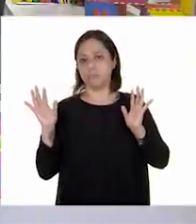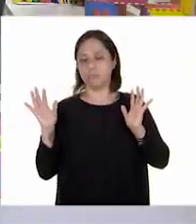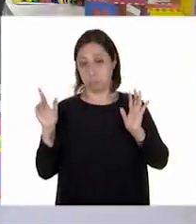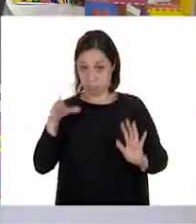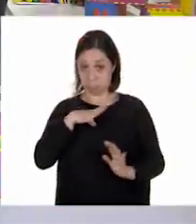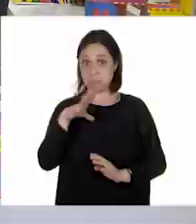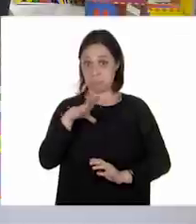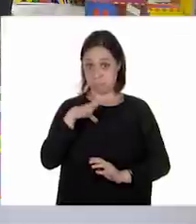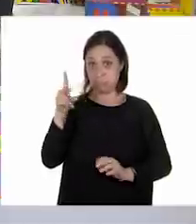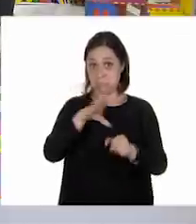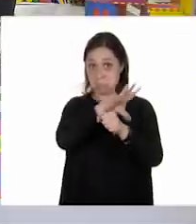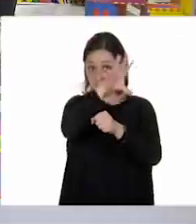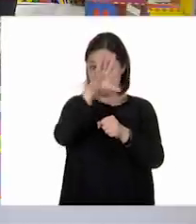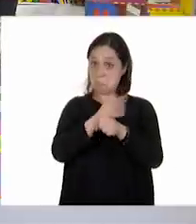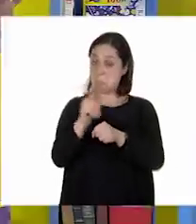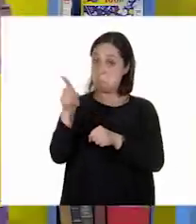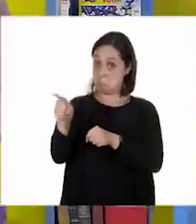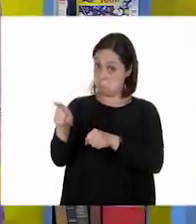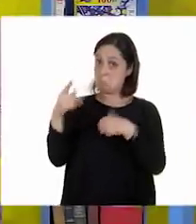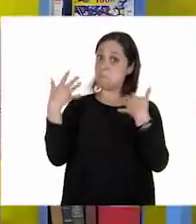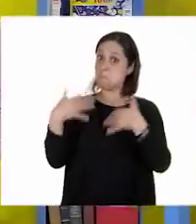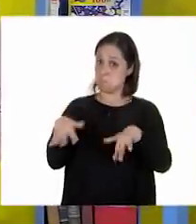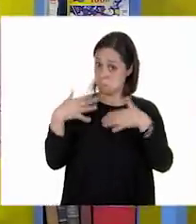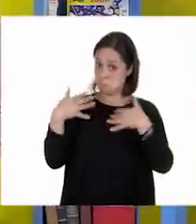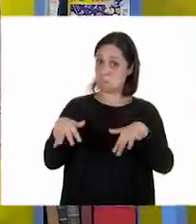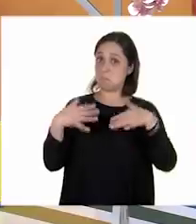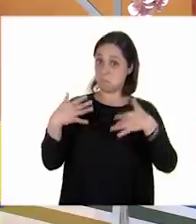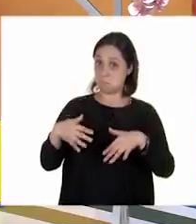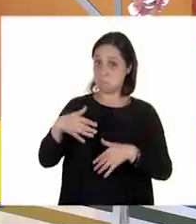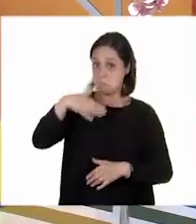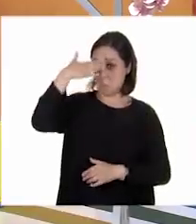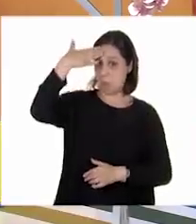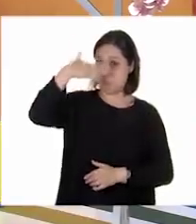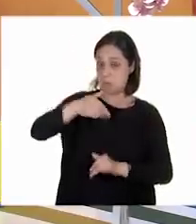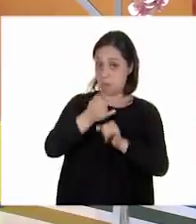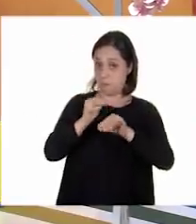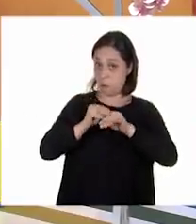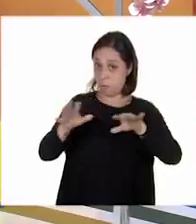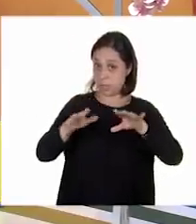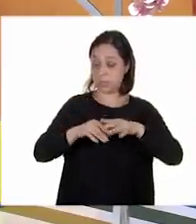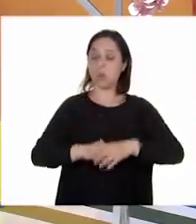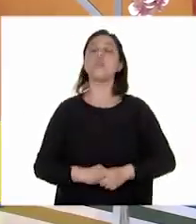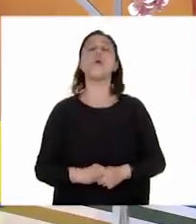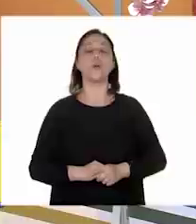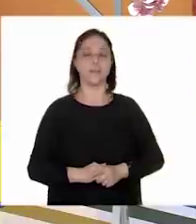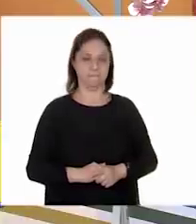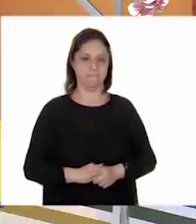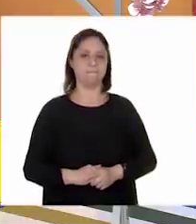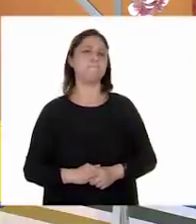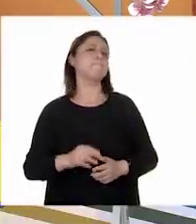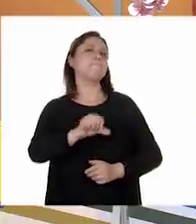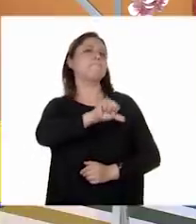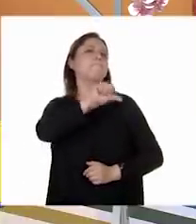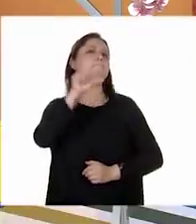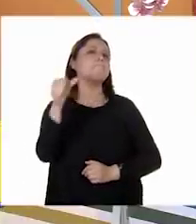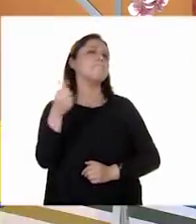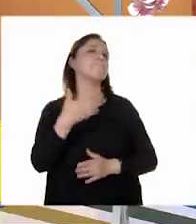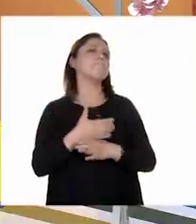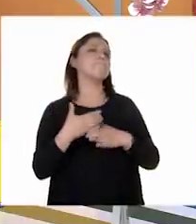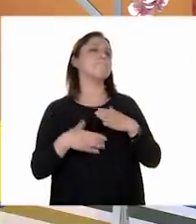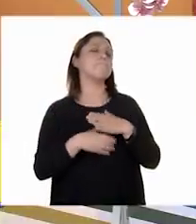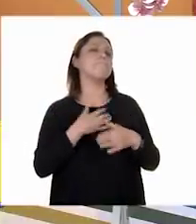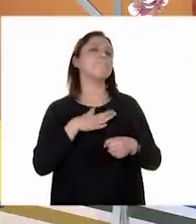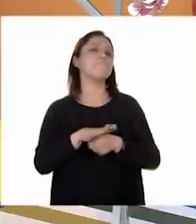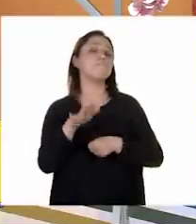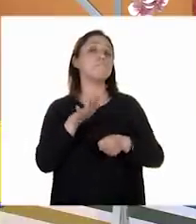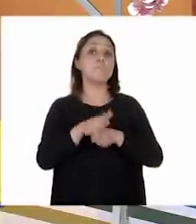todo. Ahí está la información que buscamos. Excelente. Algo que podemos destacar también aquí es que la información está